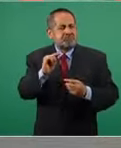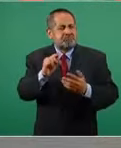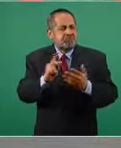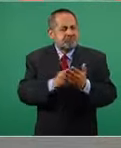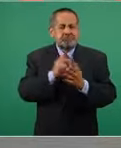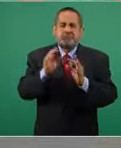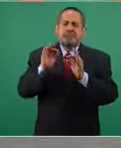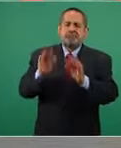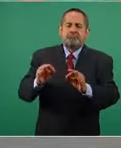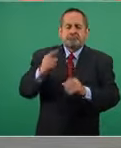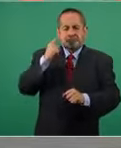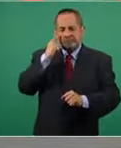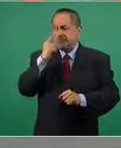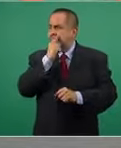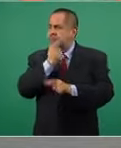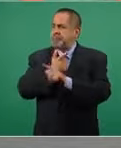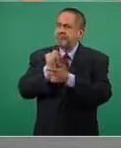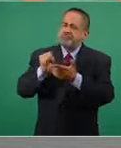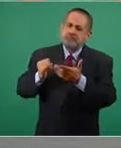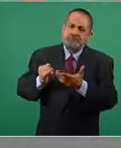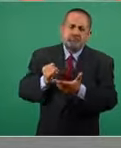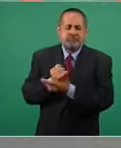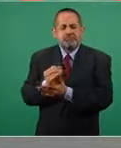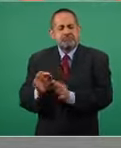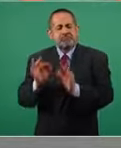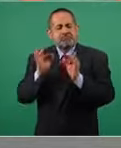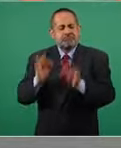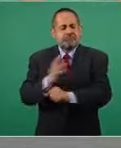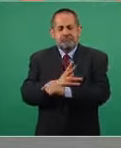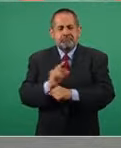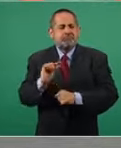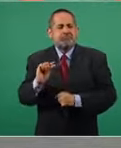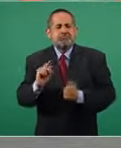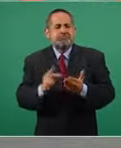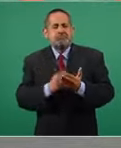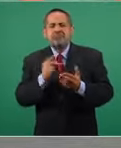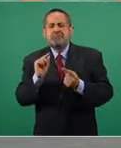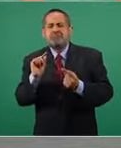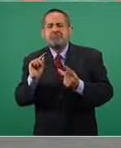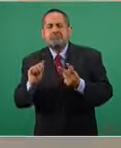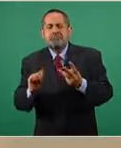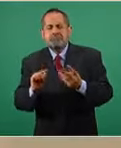de la democracia y recuerdo tres